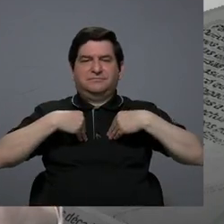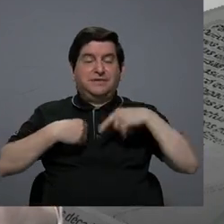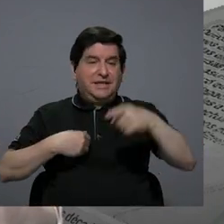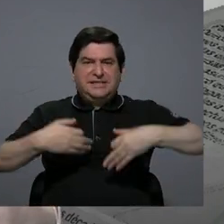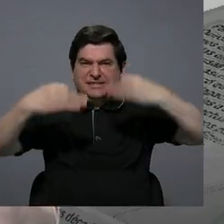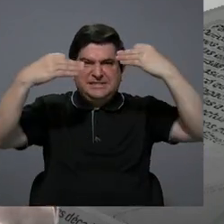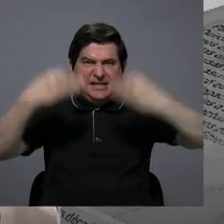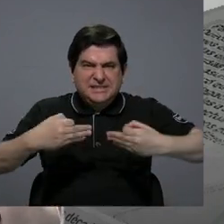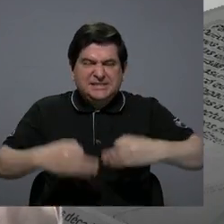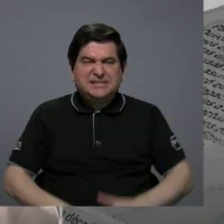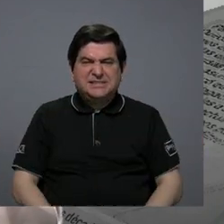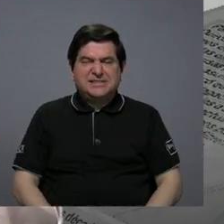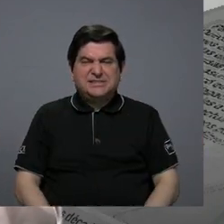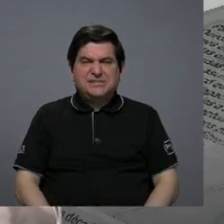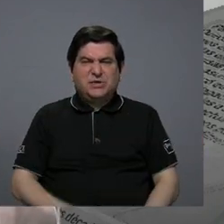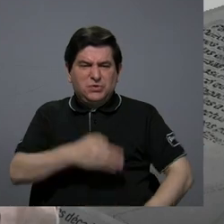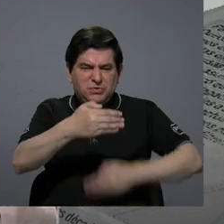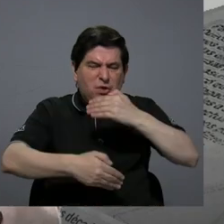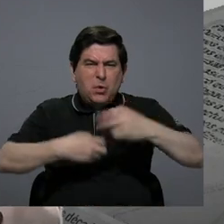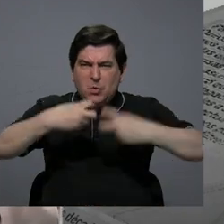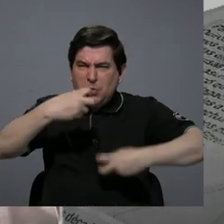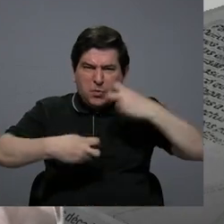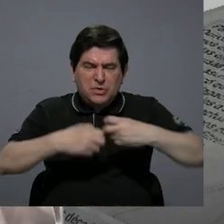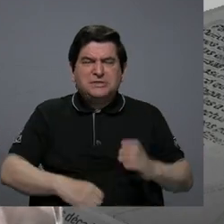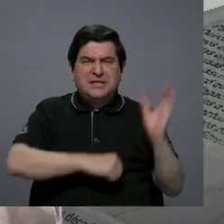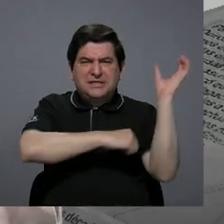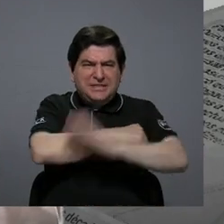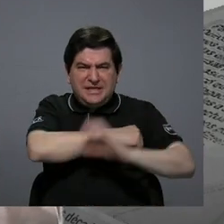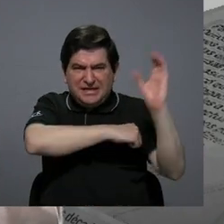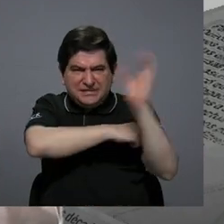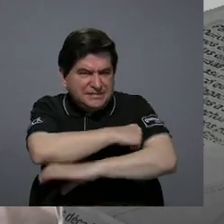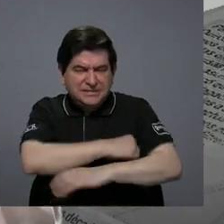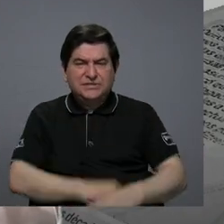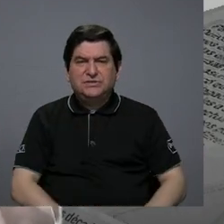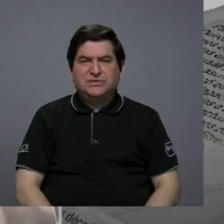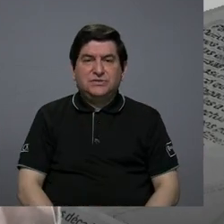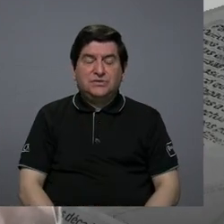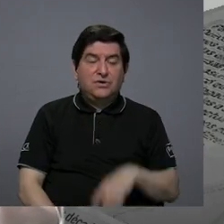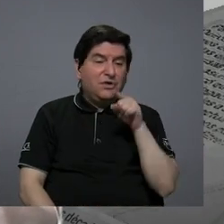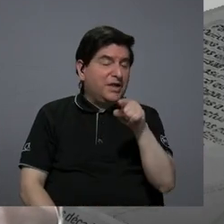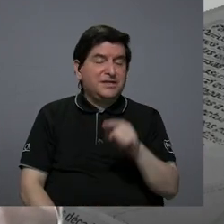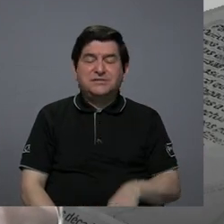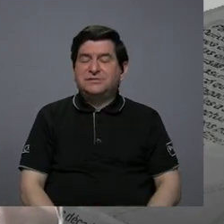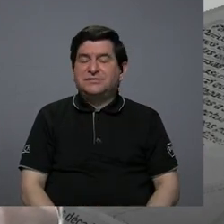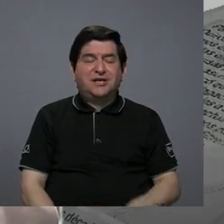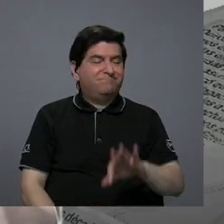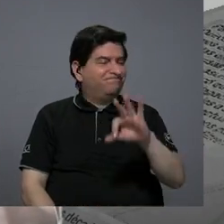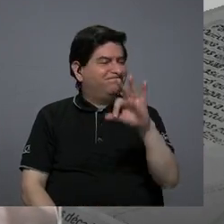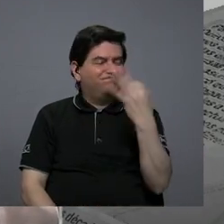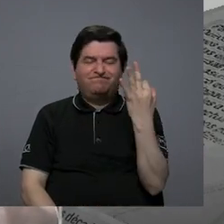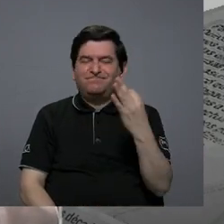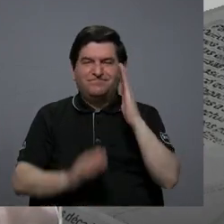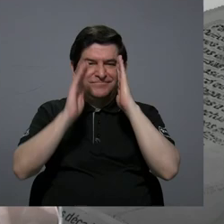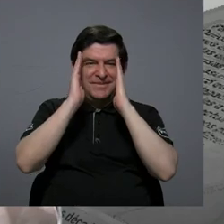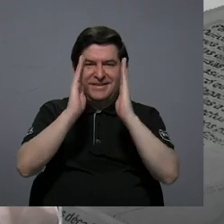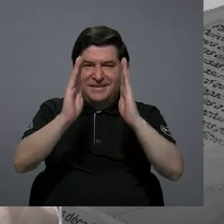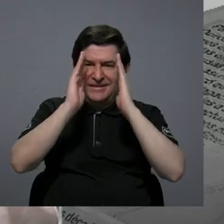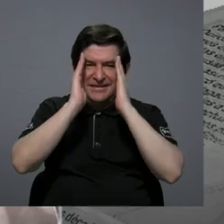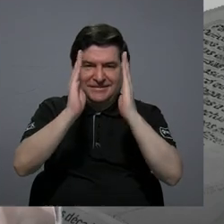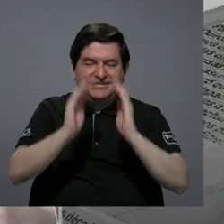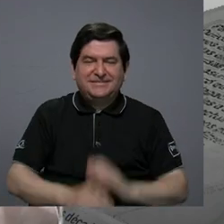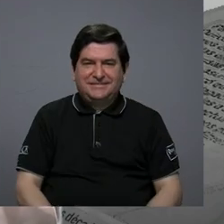medidas de criminalización punitivistas, porque de hecho, esa no es la forma de abordar